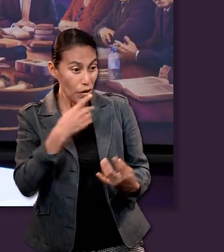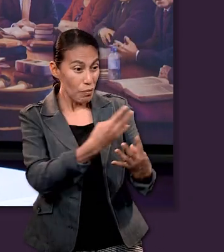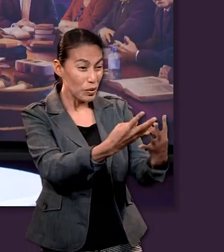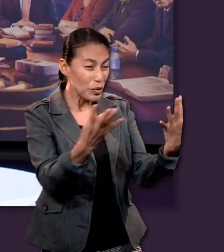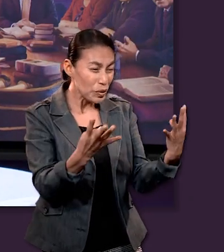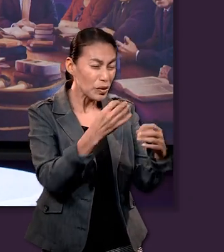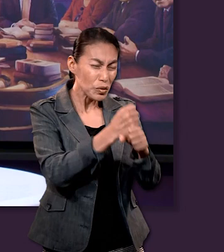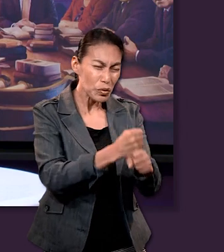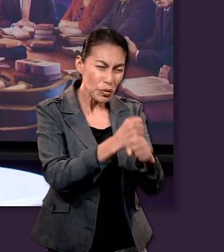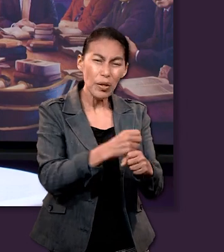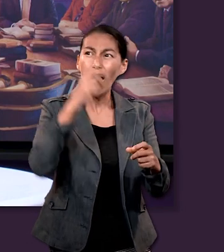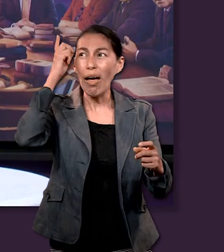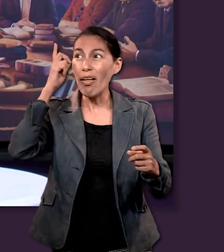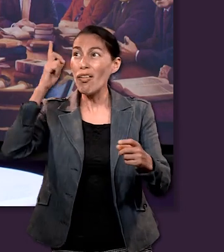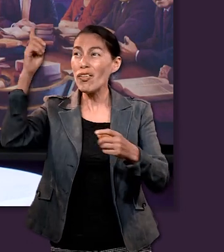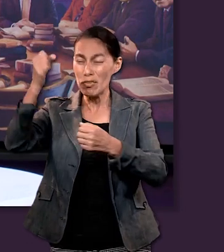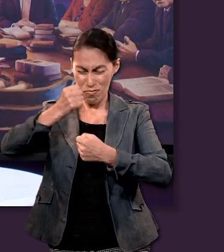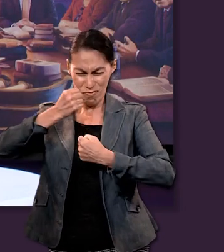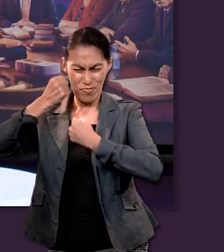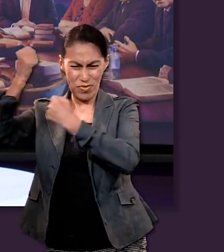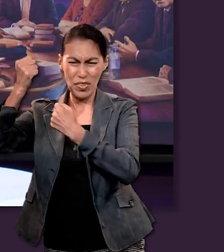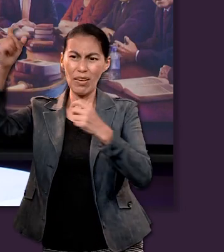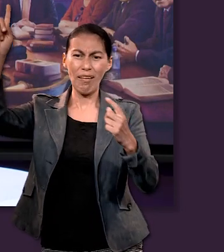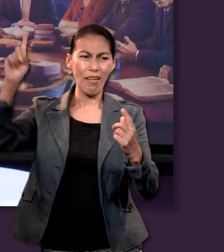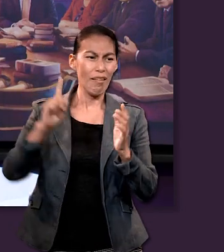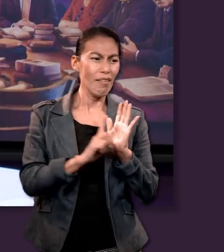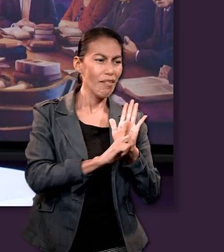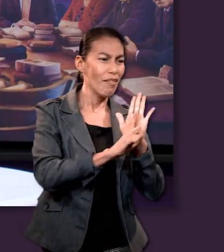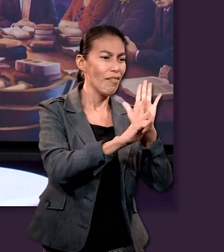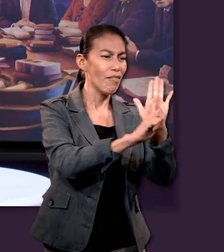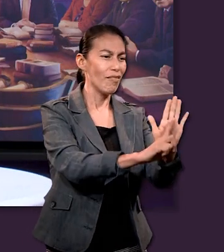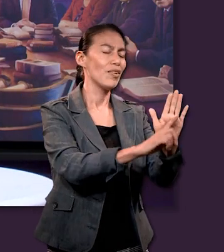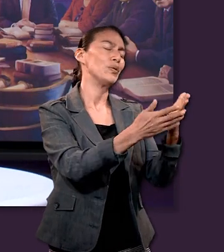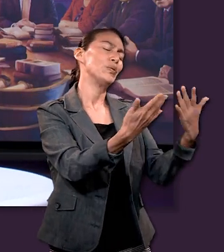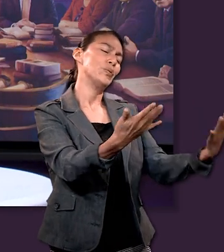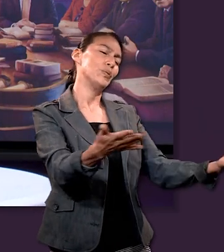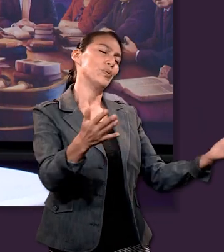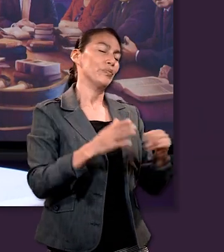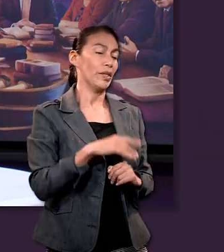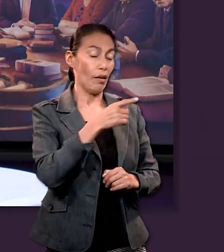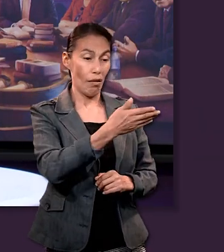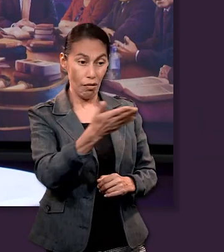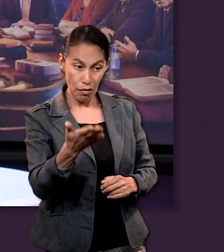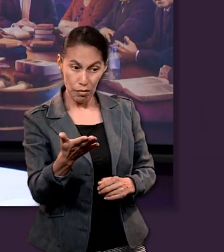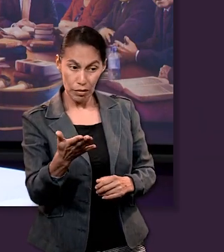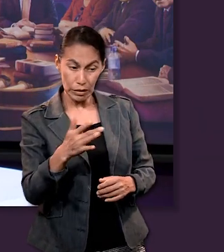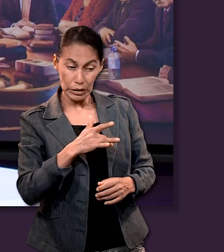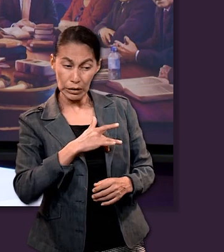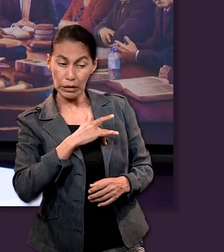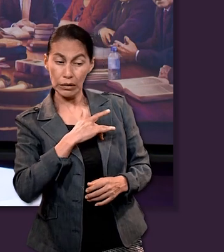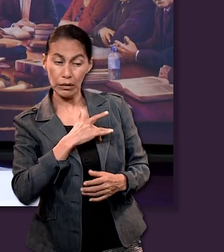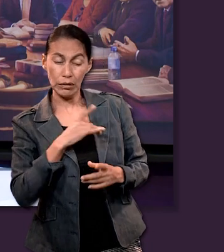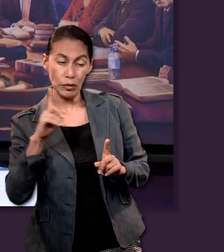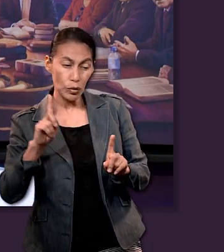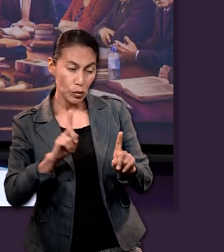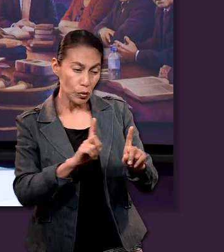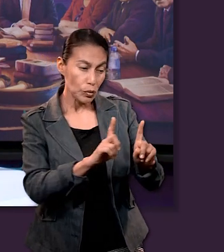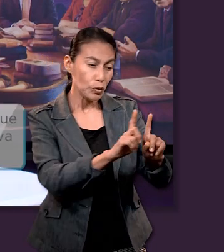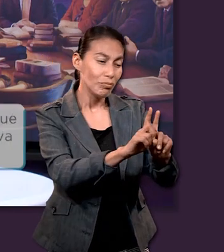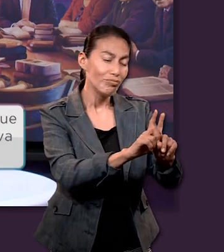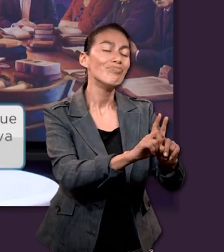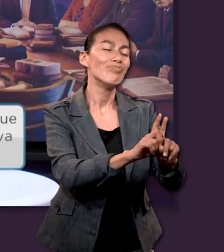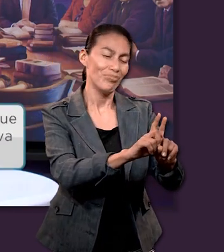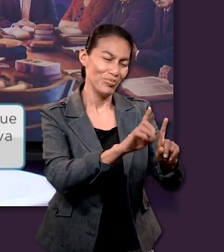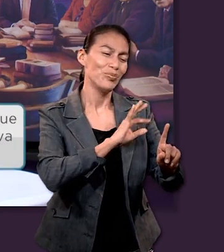dado volverle a dejar sentir su presencia su acompañamiento y en la